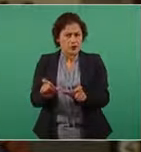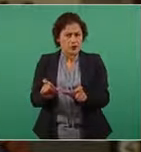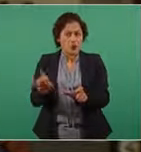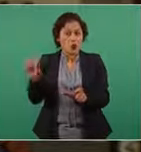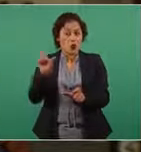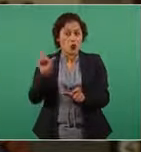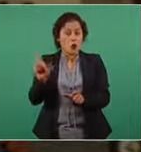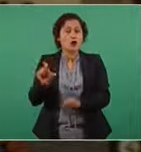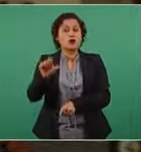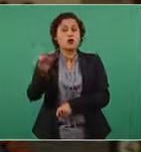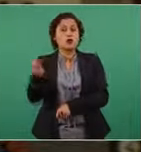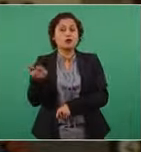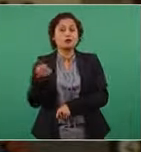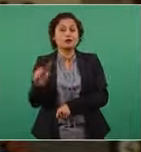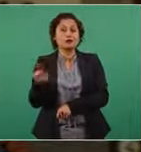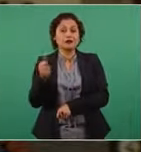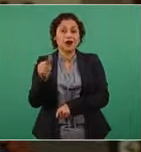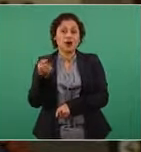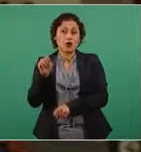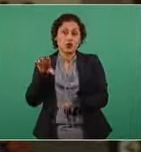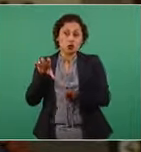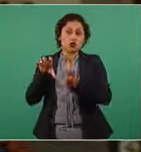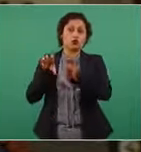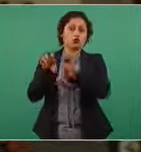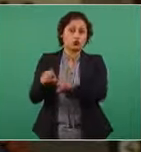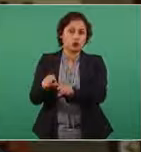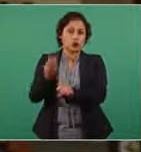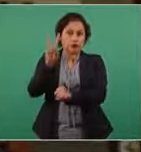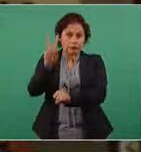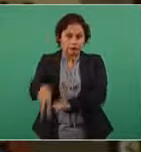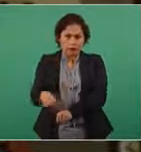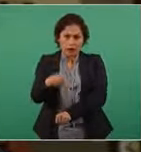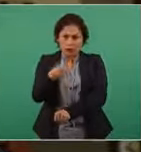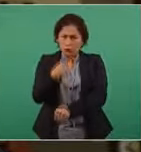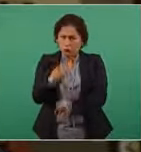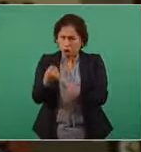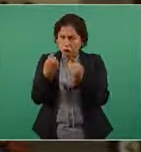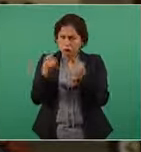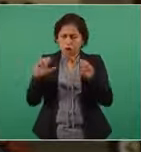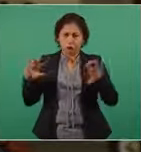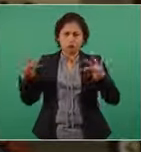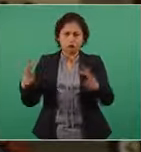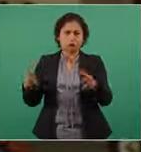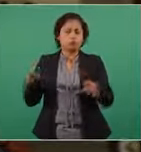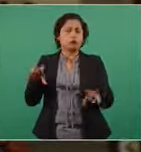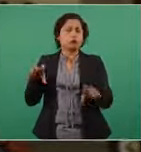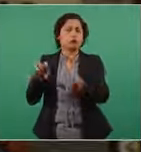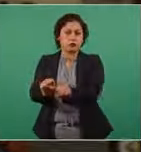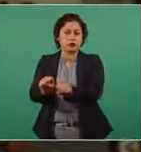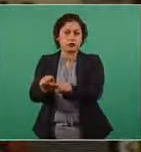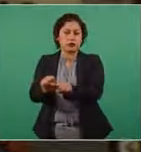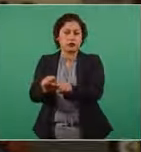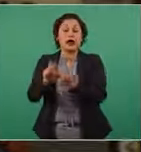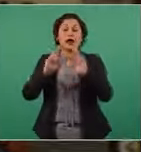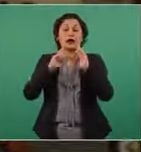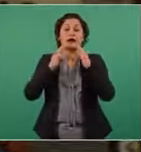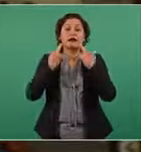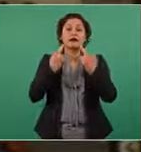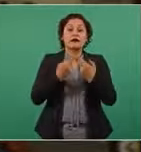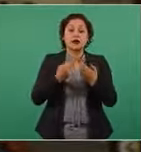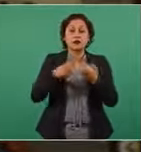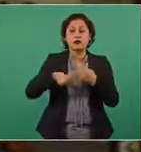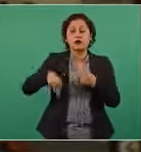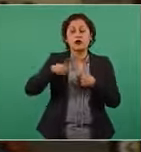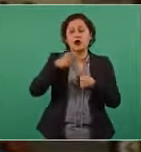detienen el 11 de agosto bajo un fuerte operativo la mesa de impartición se dirige al mecanismo de